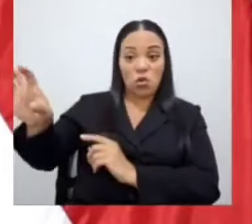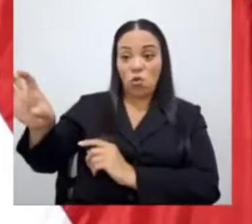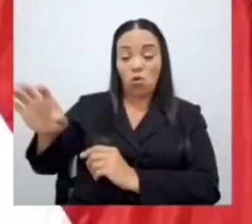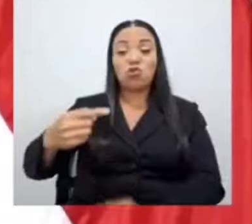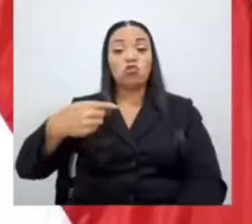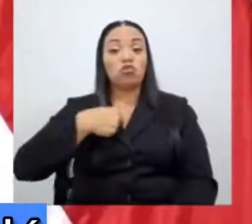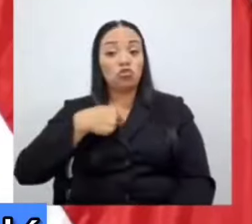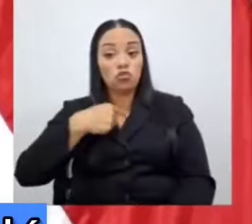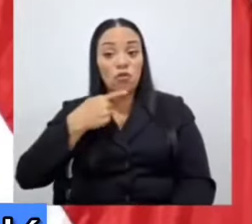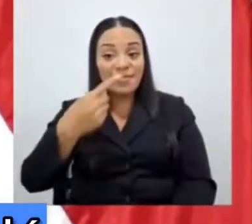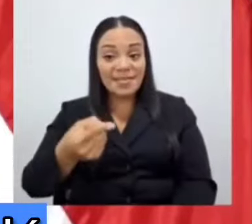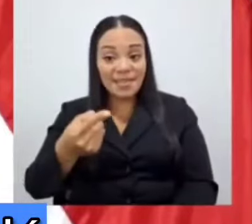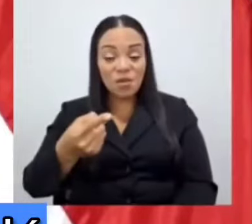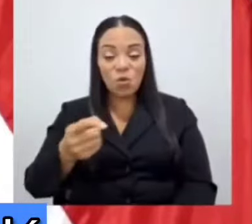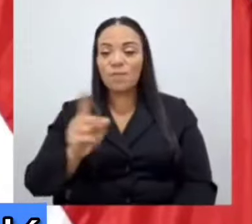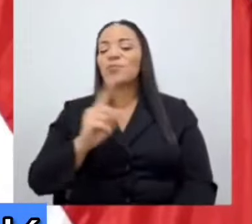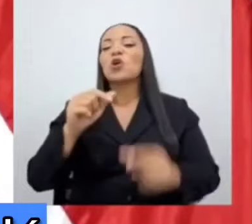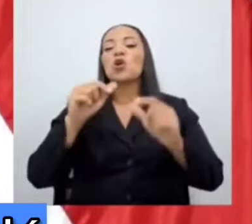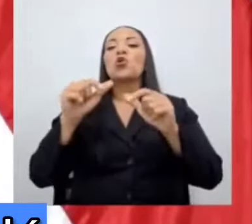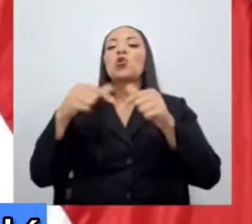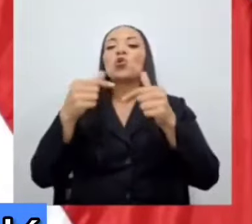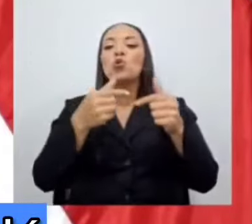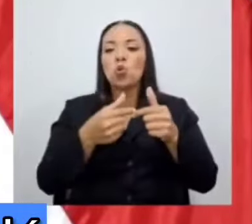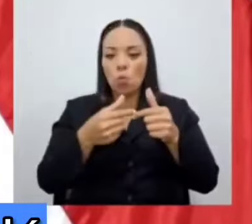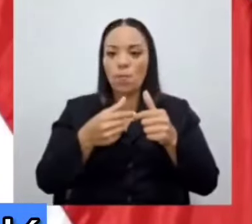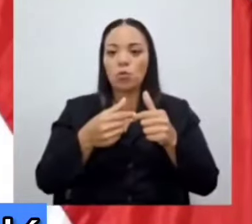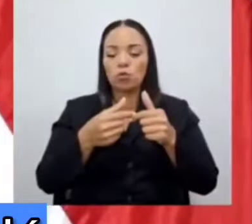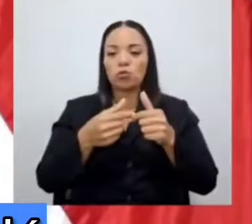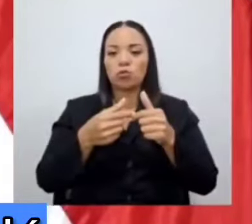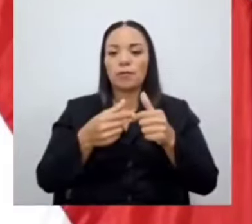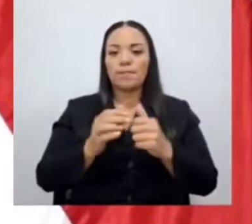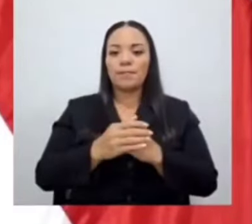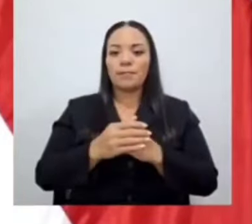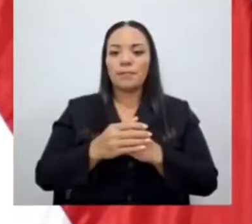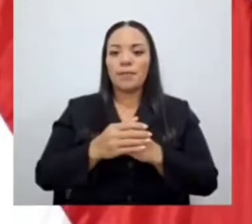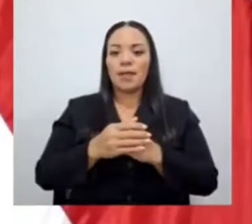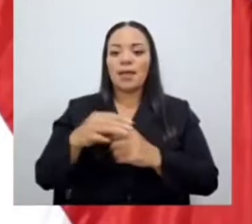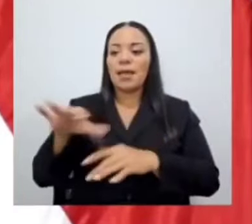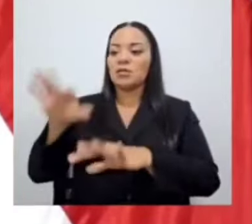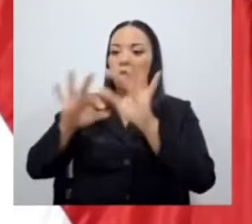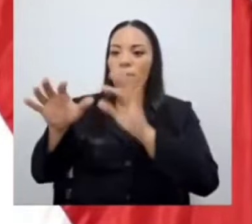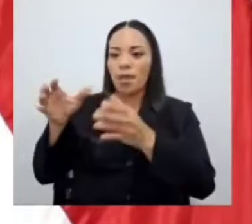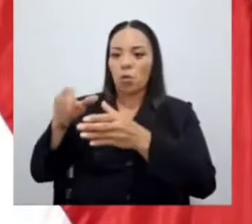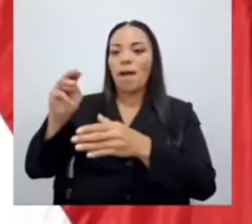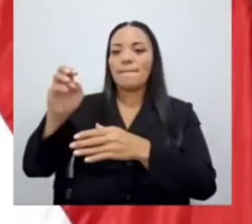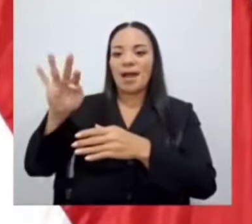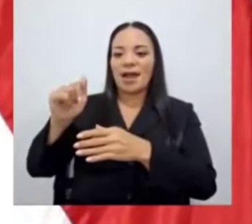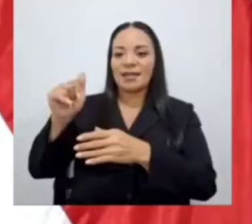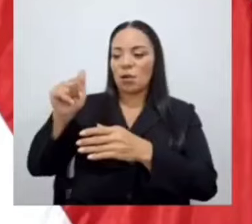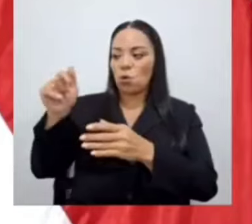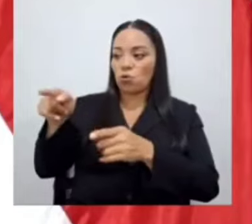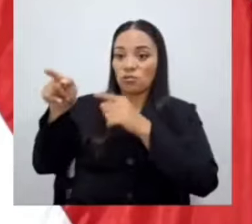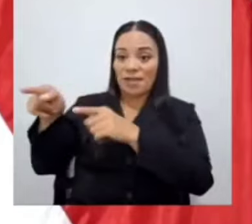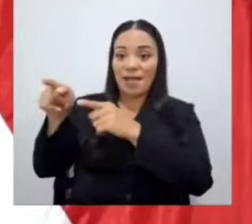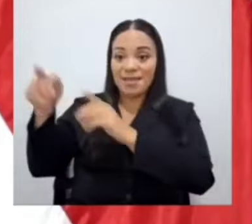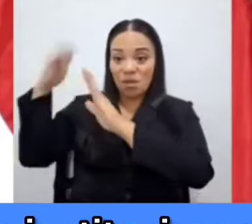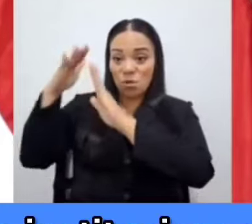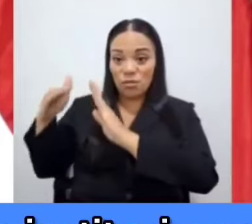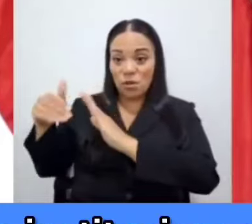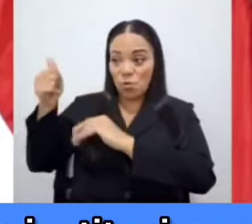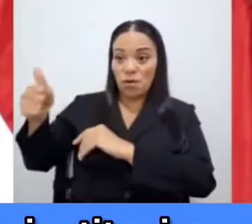digo, los grupos que pusieron a doña Marta ahí, la sostienen ahí y la defienden,